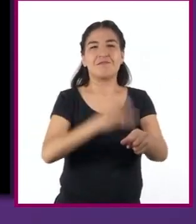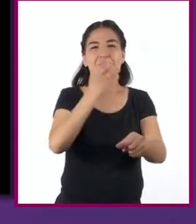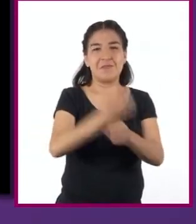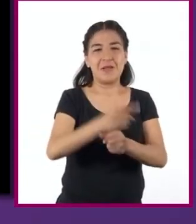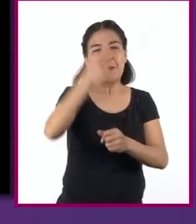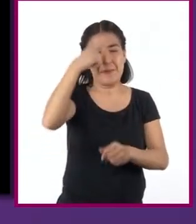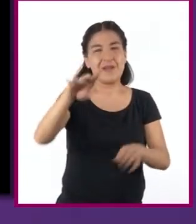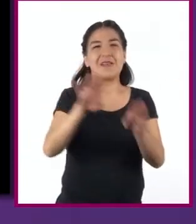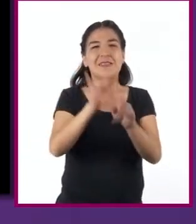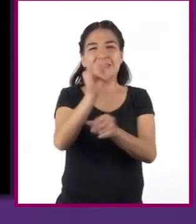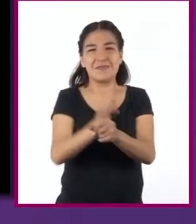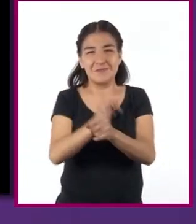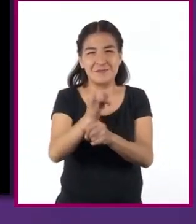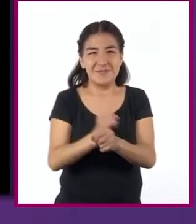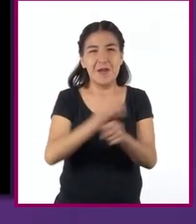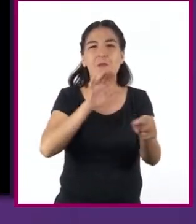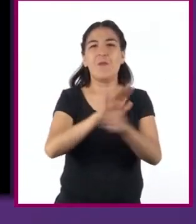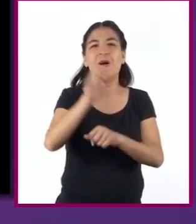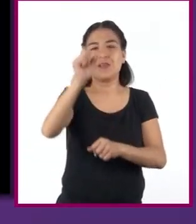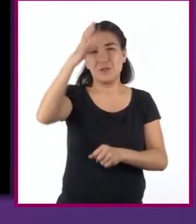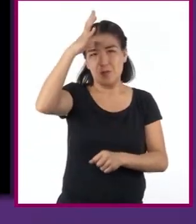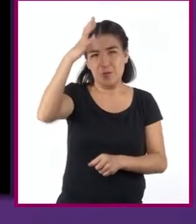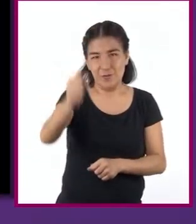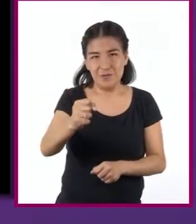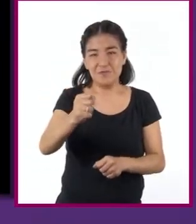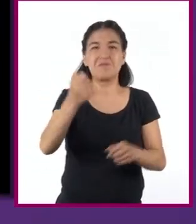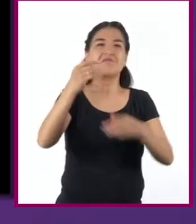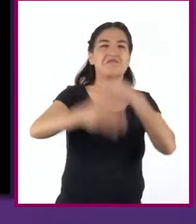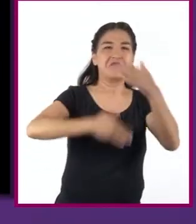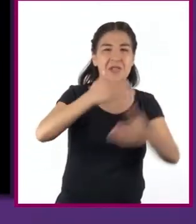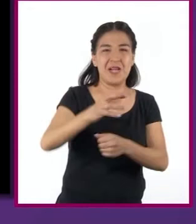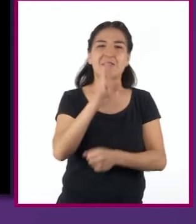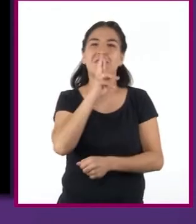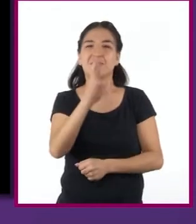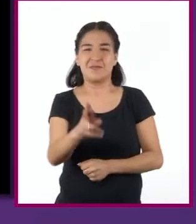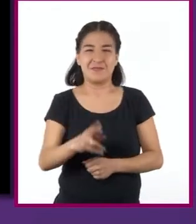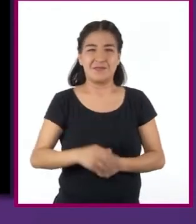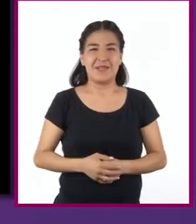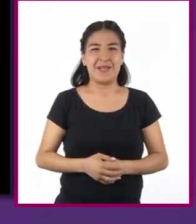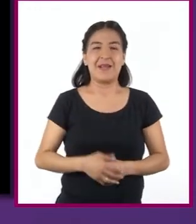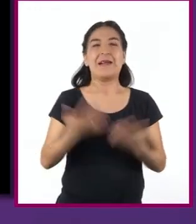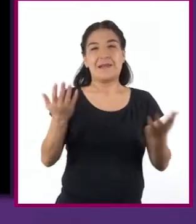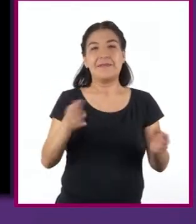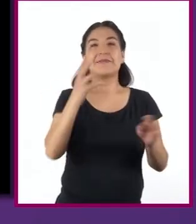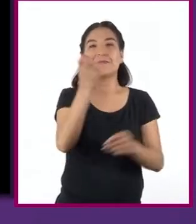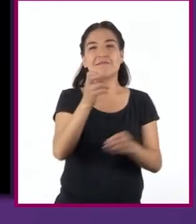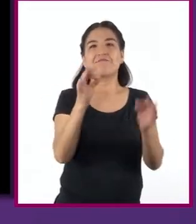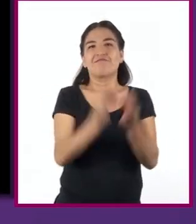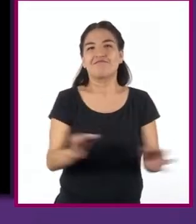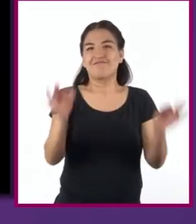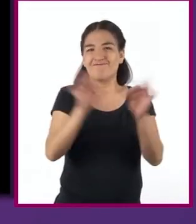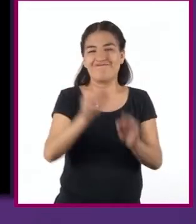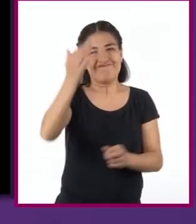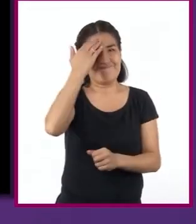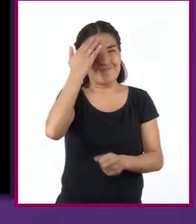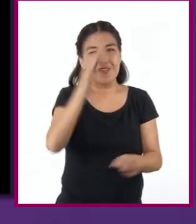descripciones o explicaciones de conceptos, procesos y resultados, por lo que es importante conocer sus características y usos.